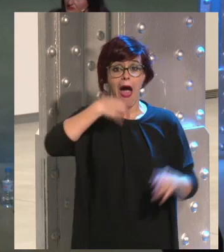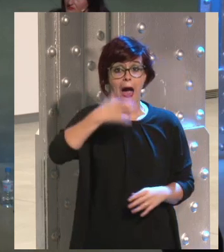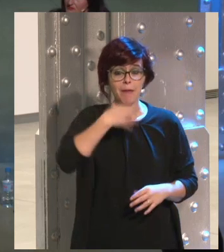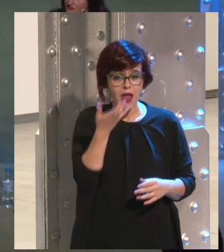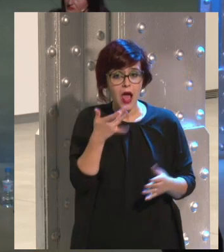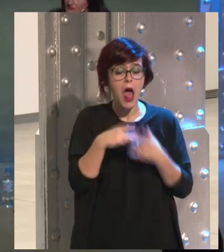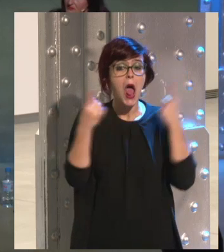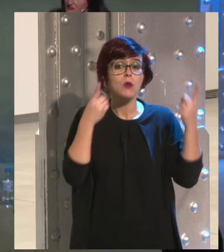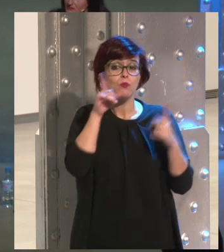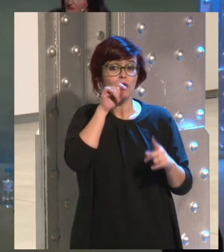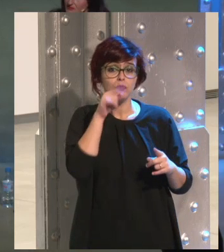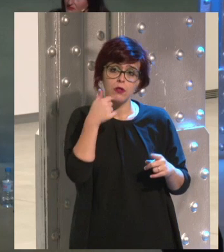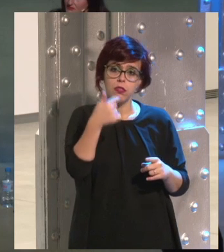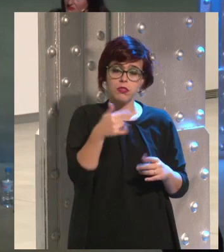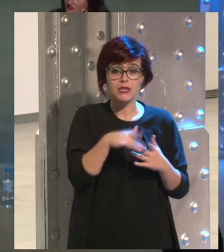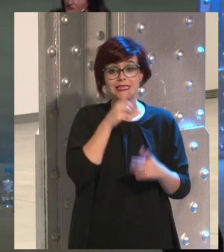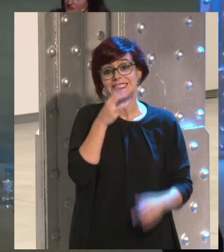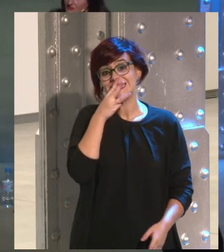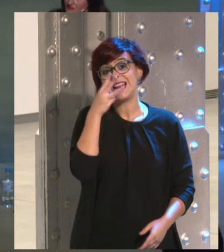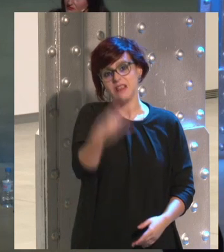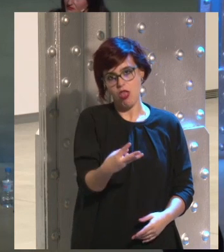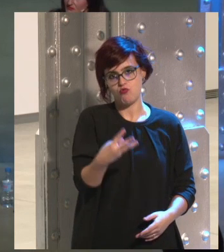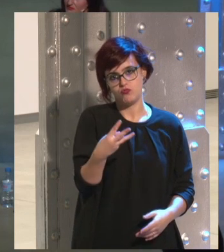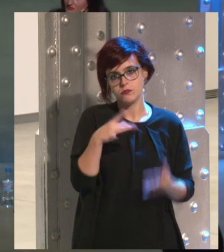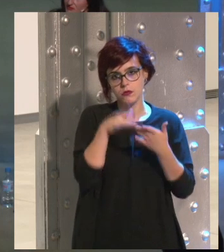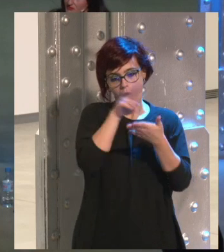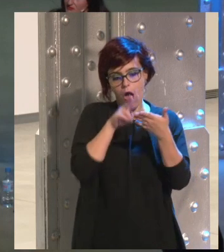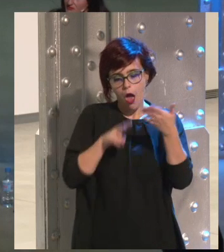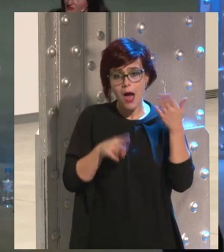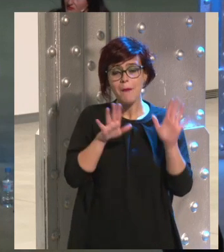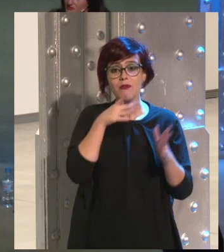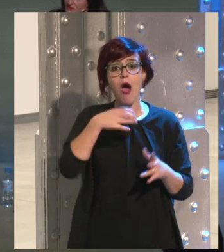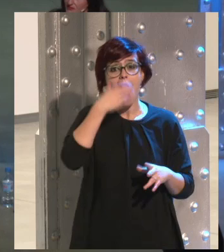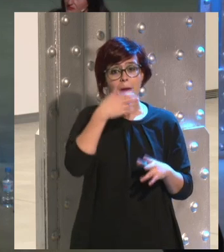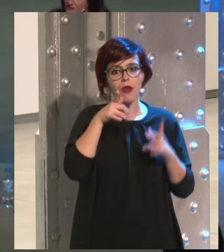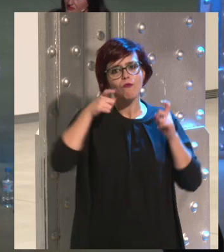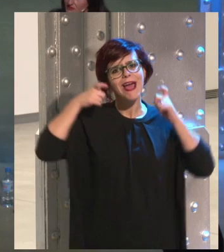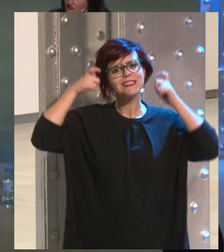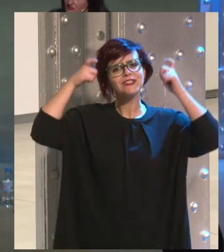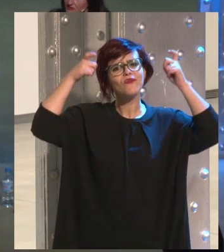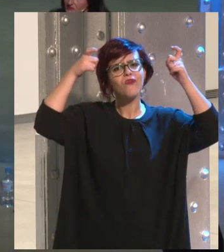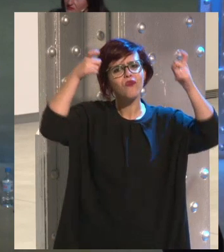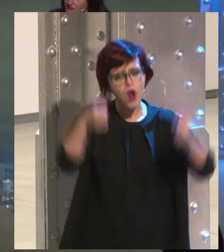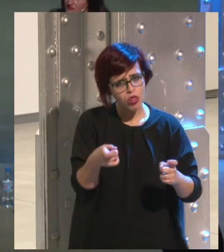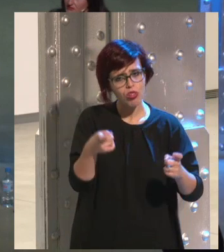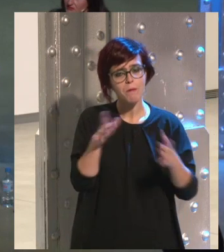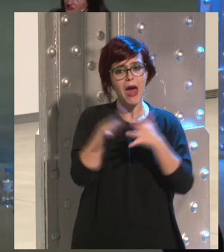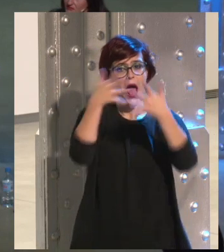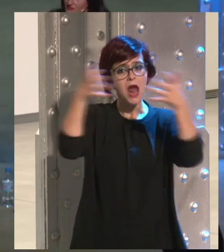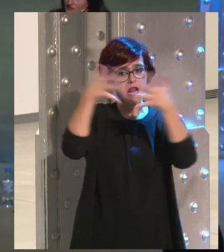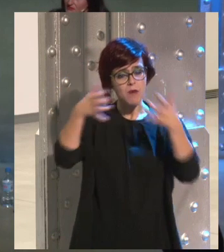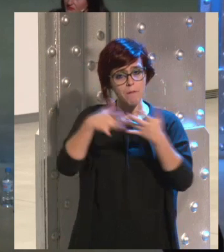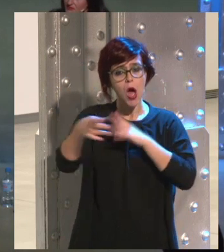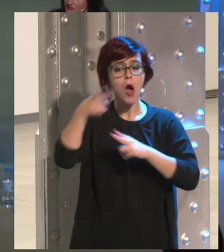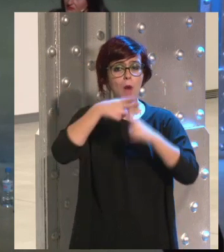por aquí en Twitter han dicho que te tendrías que tirar tres años leyendo las cláusulas de Apple, lo cierto es que Apple ha hecho un esfuerzo por redactar sus